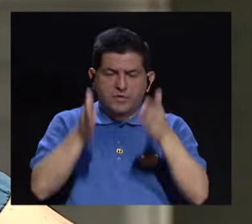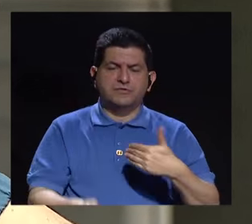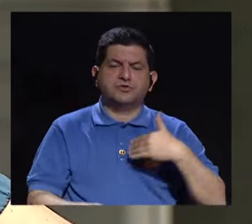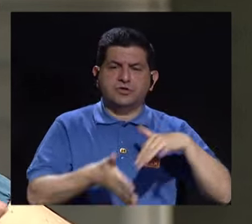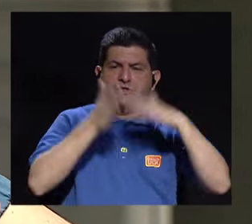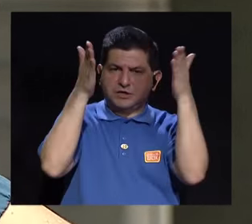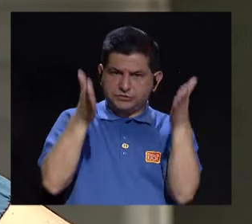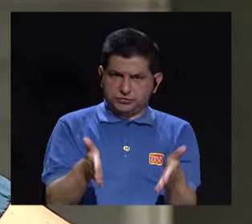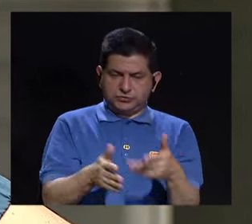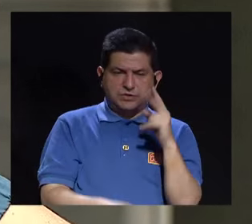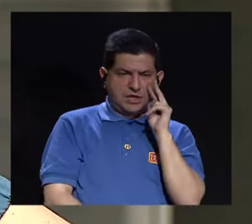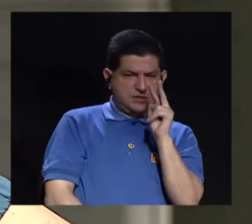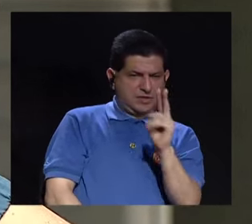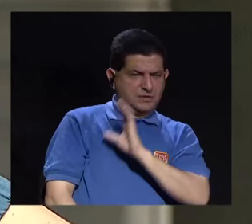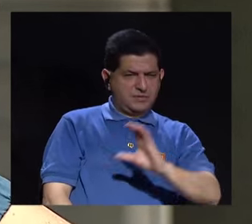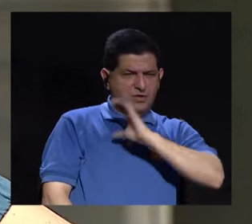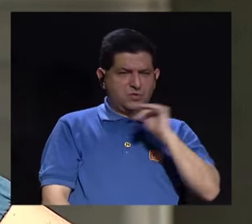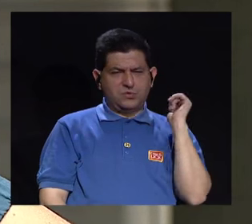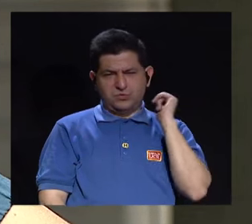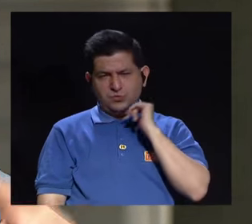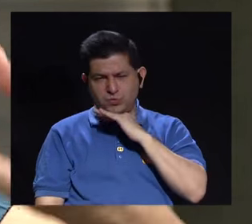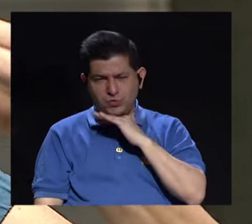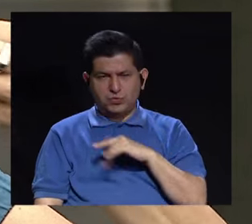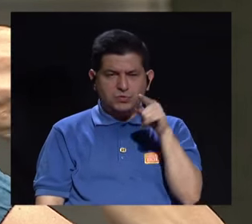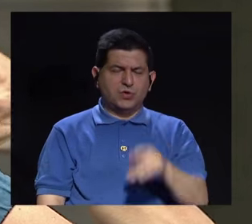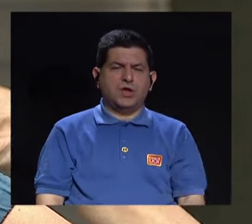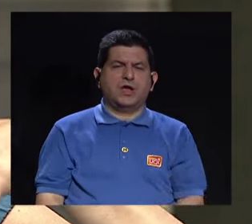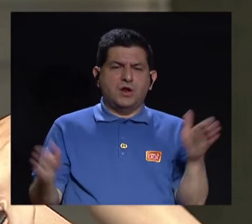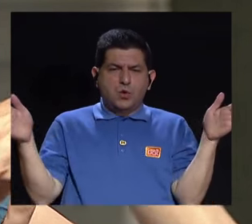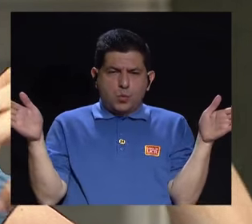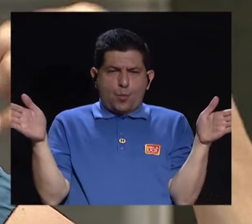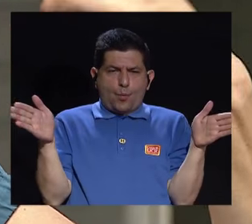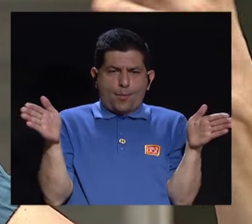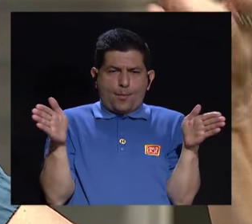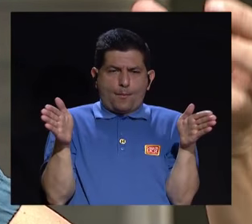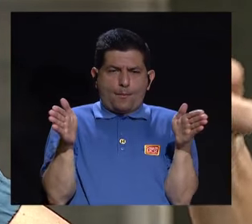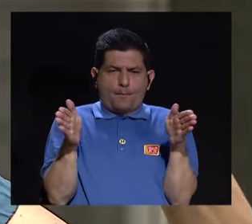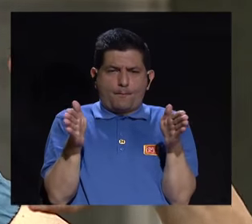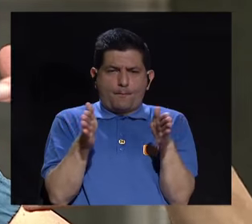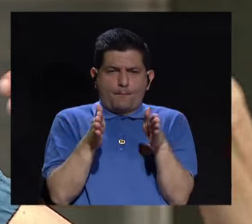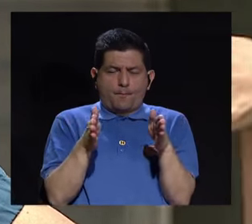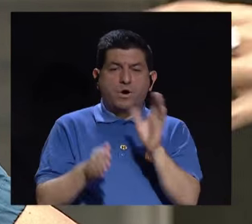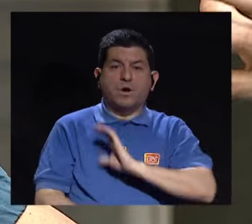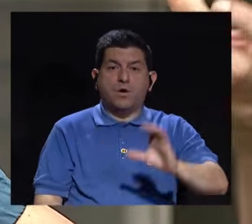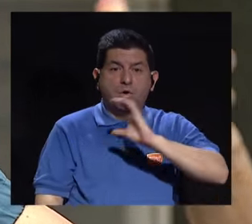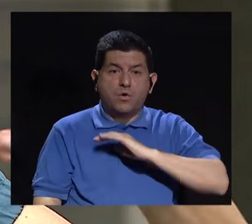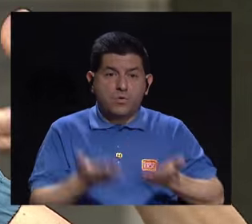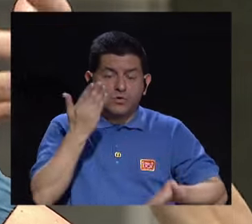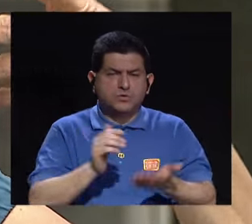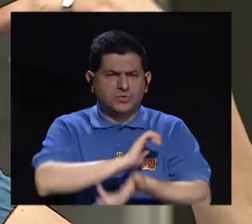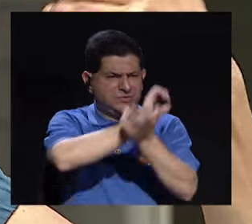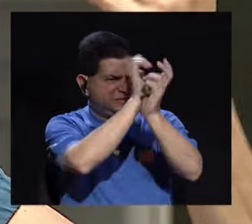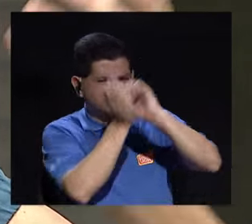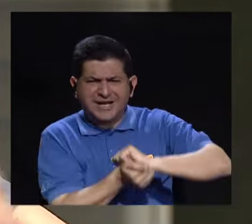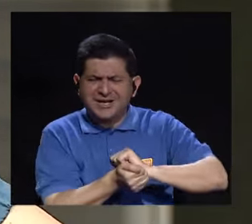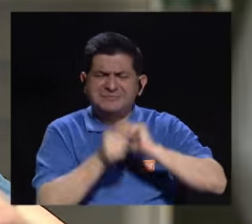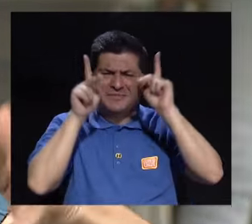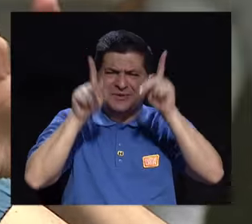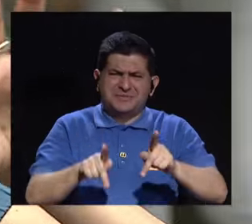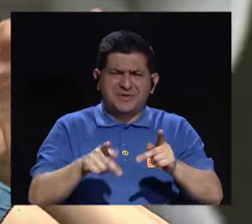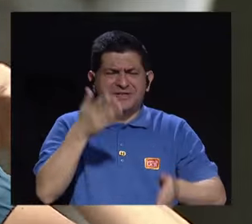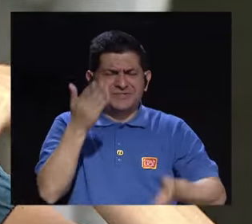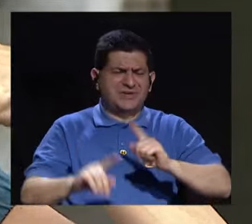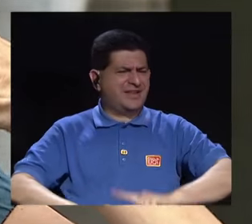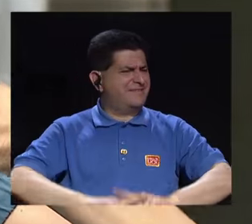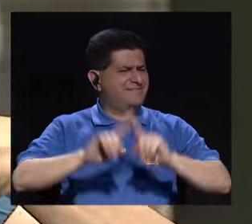profesor tiene a un alumno que ve conductas extrañas, ve que baja mucho de peso o ve conductas que son alteradas, que la